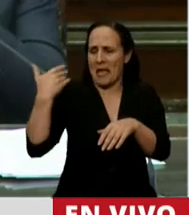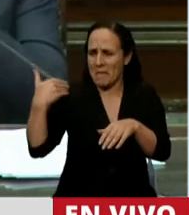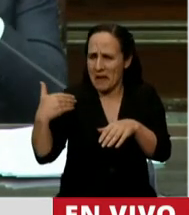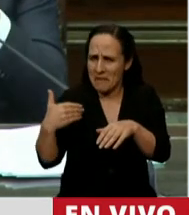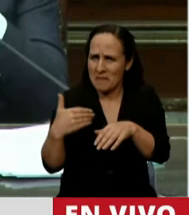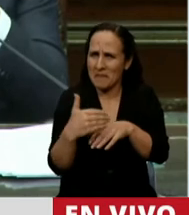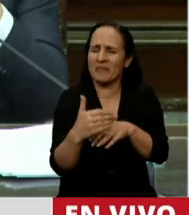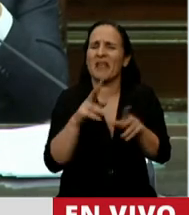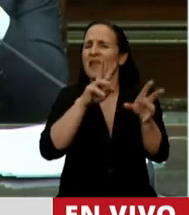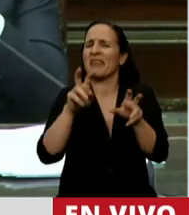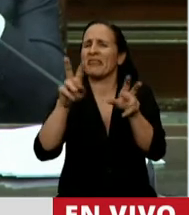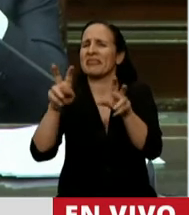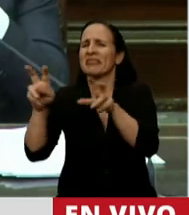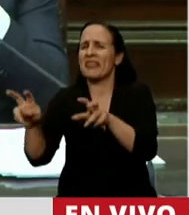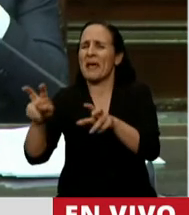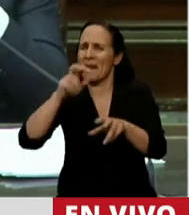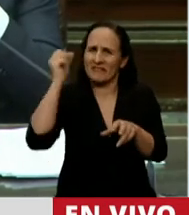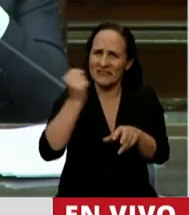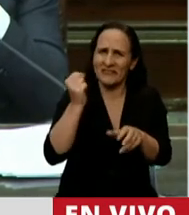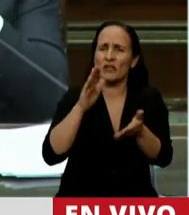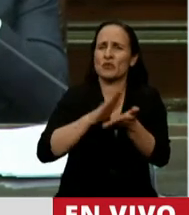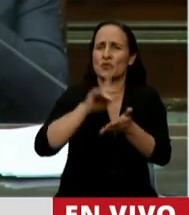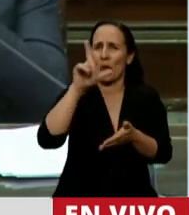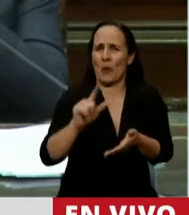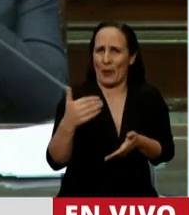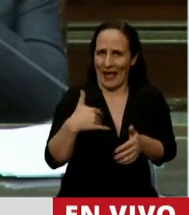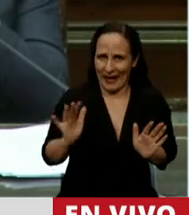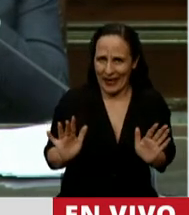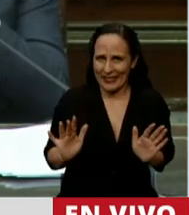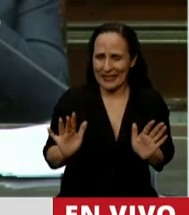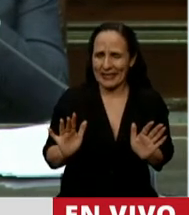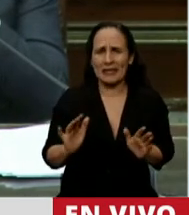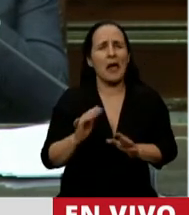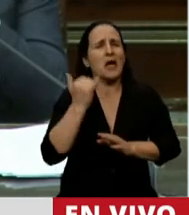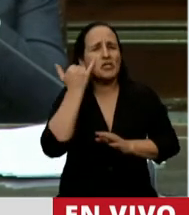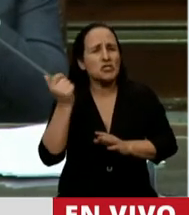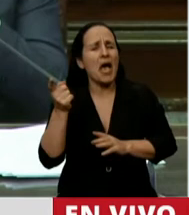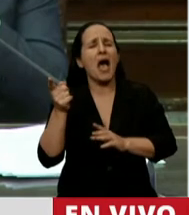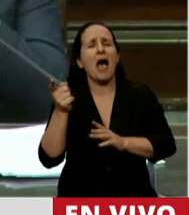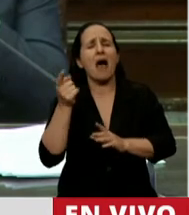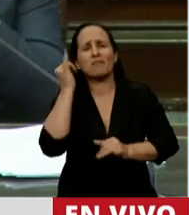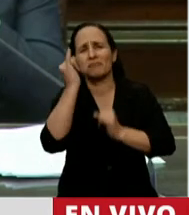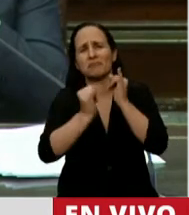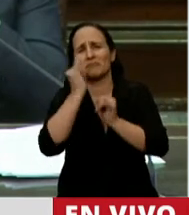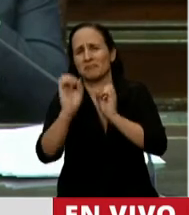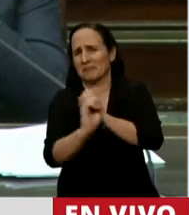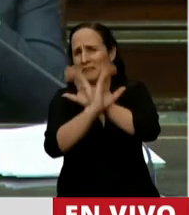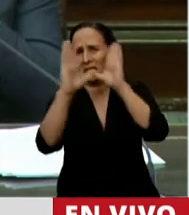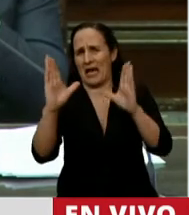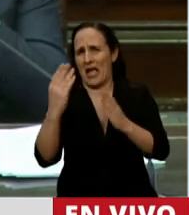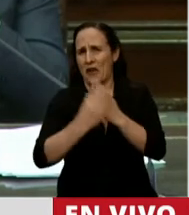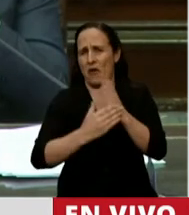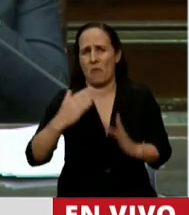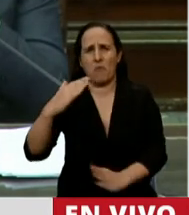los temas de interés de toda la Argentina, que ya fueron explicitados con claridad por el jefe de gabinete